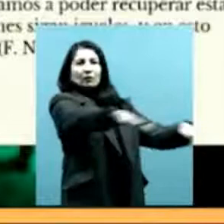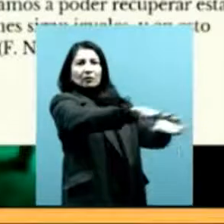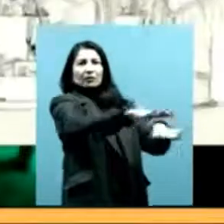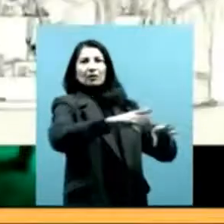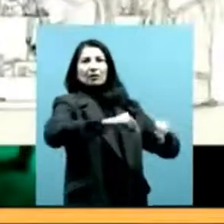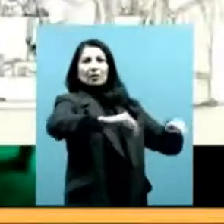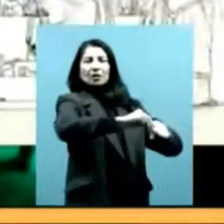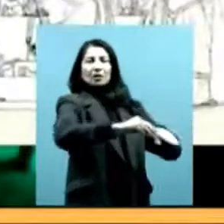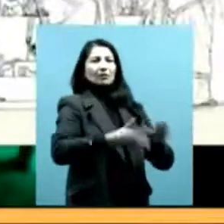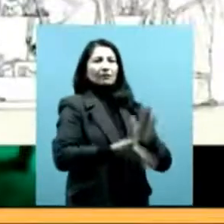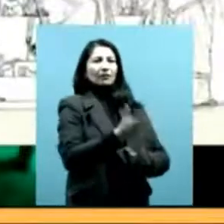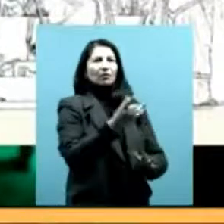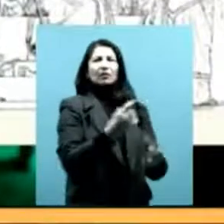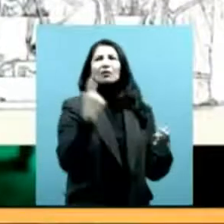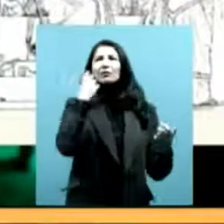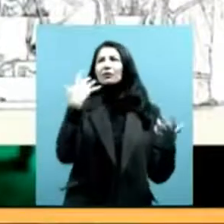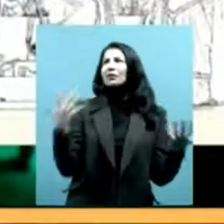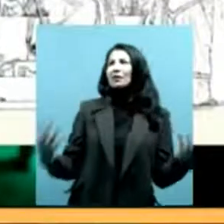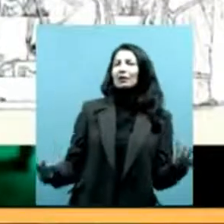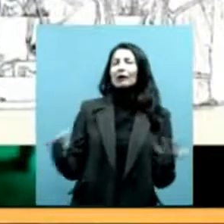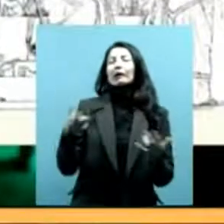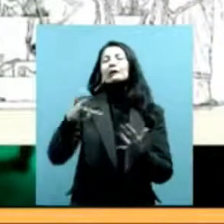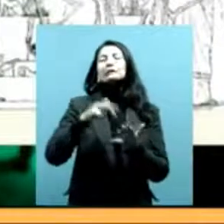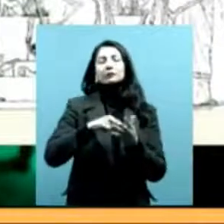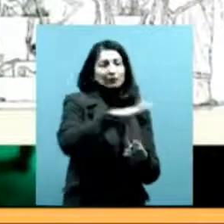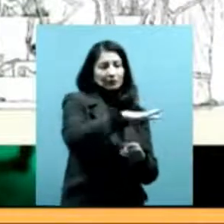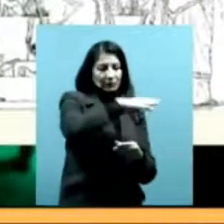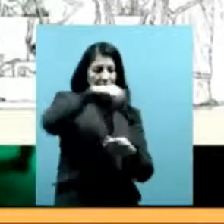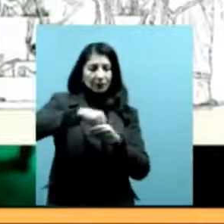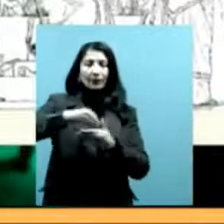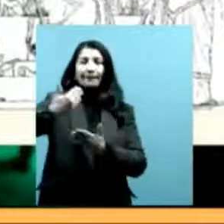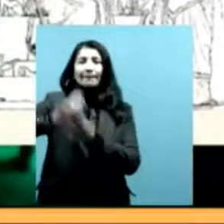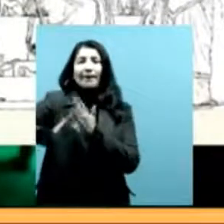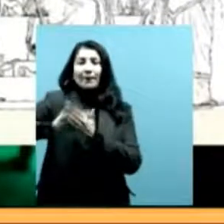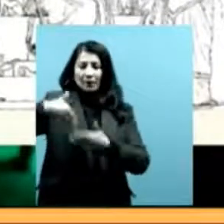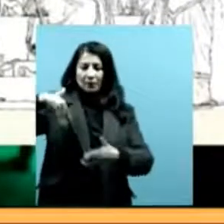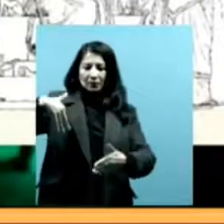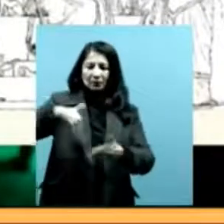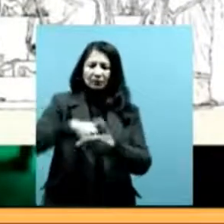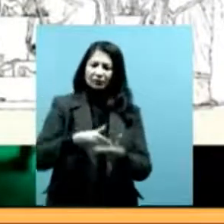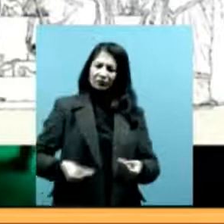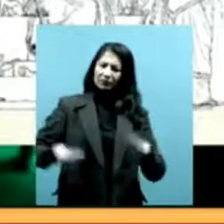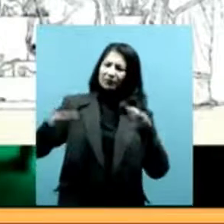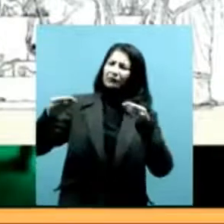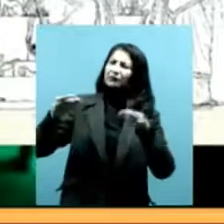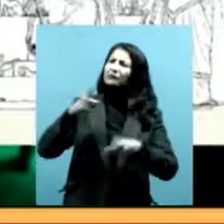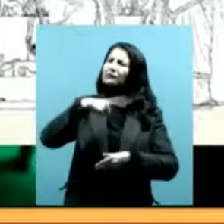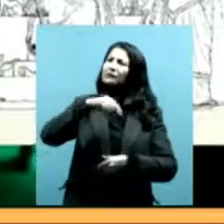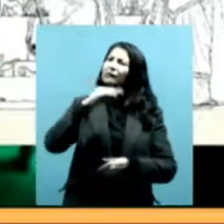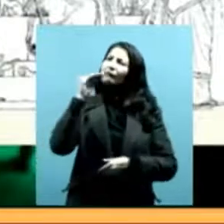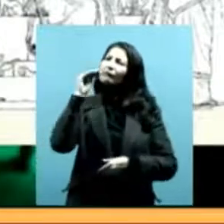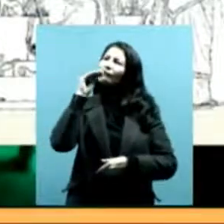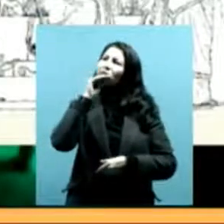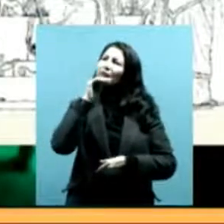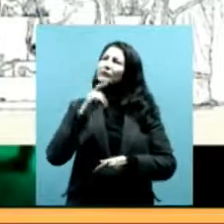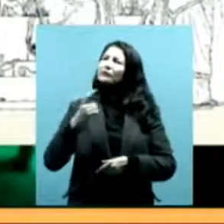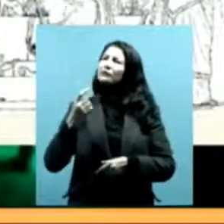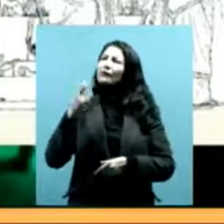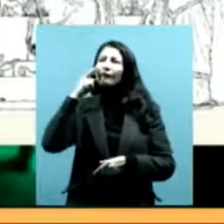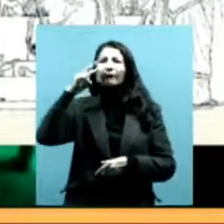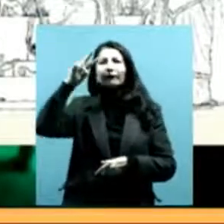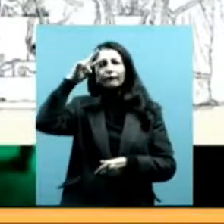quedan los archivos. Entonces acá hay una figura, un concepto, que es el Skeptron,